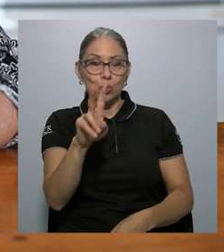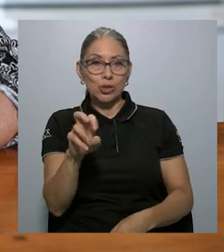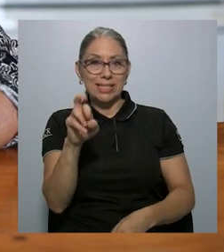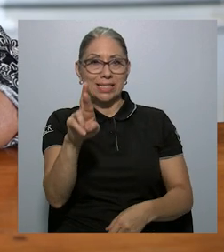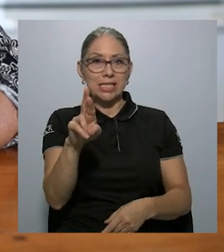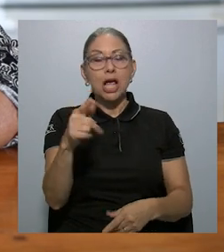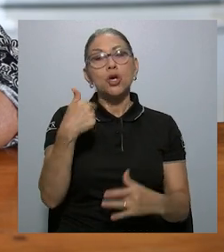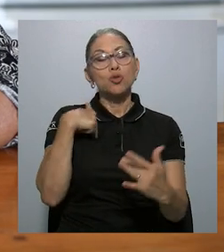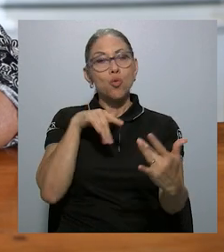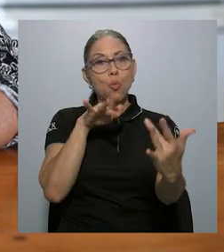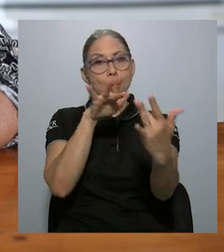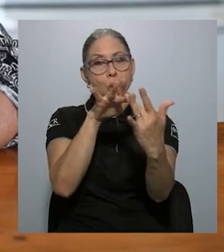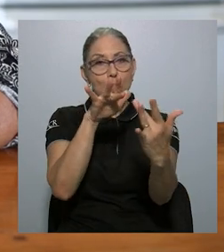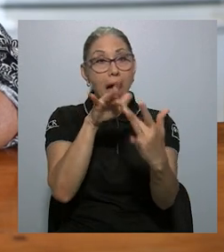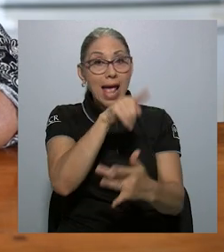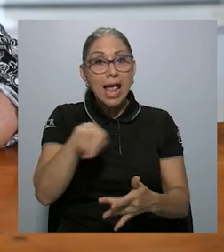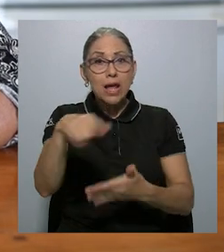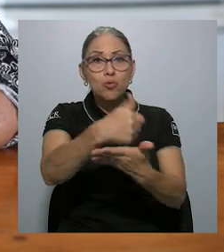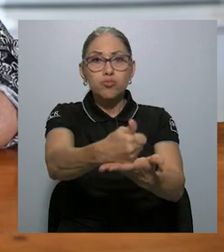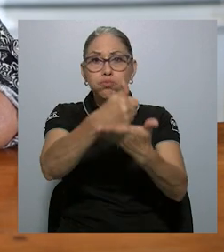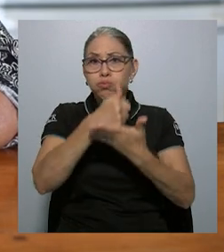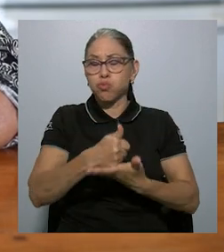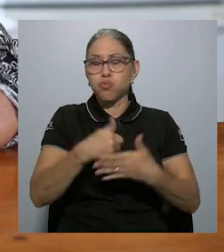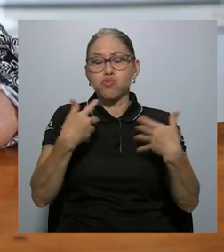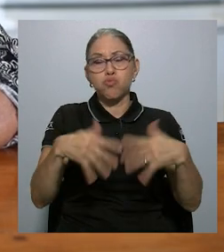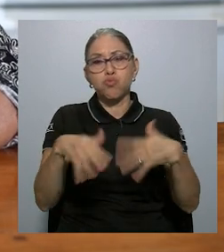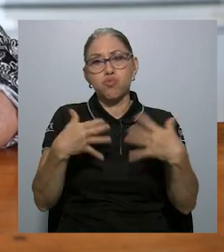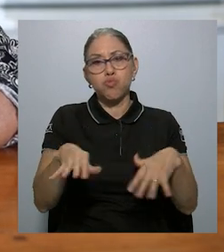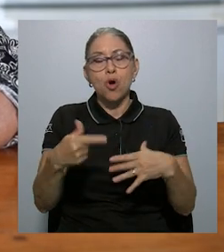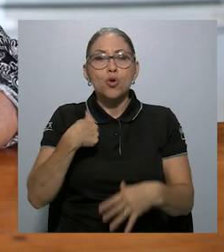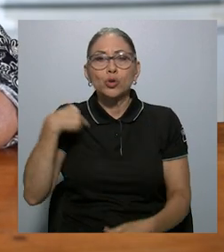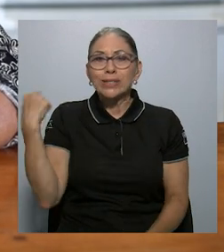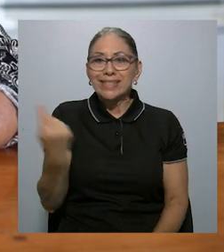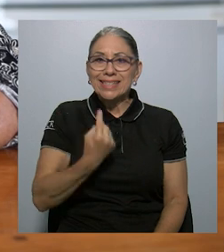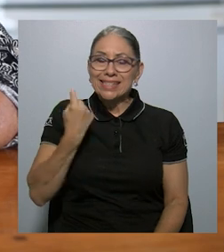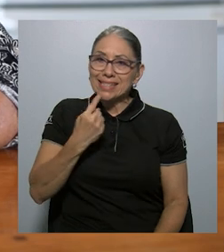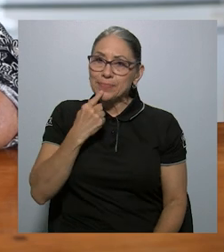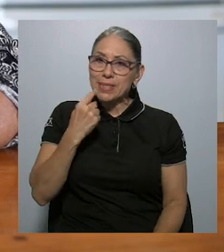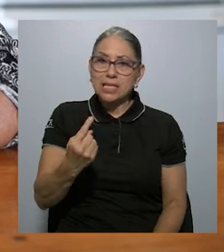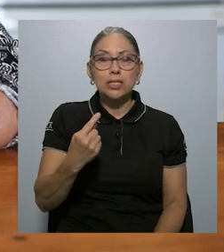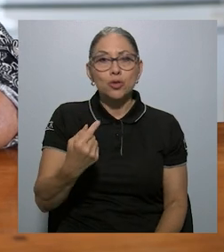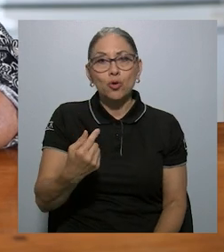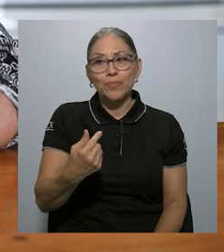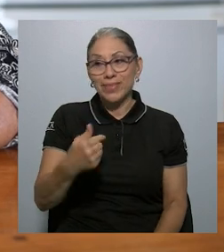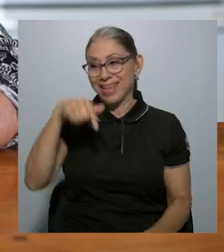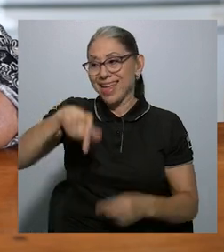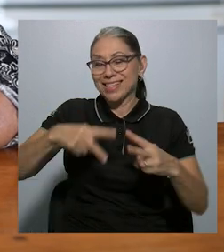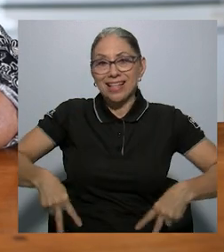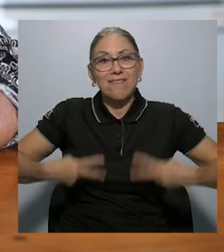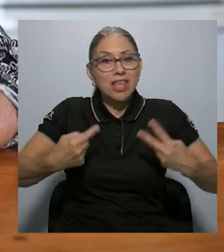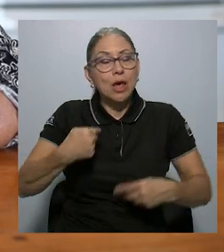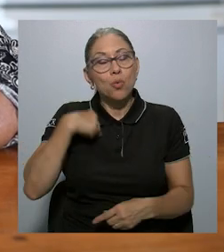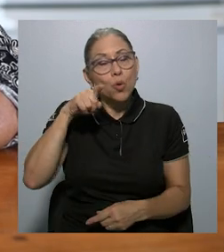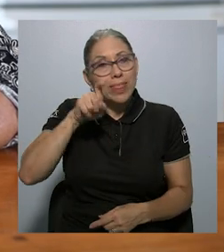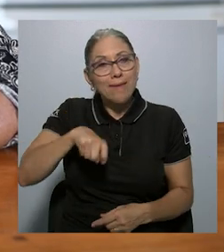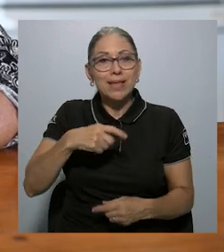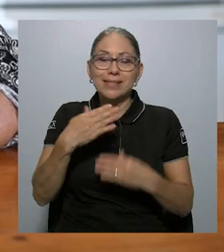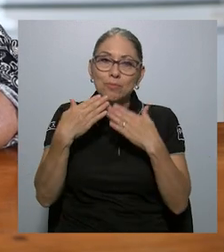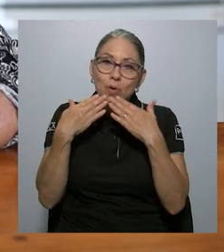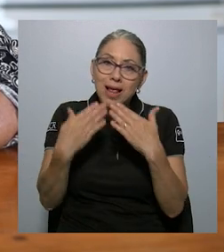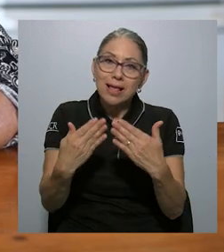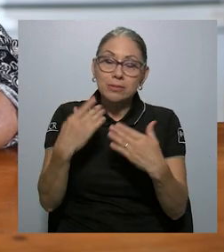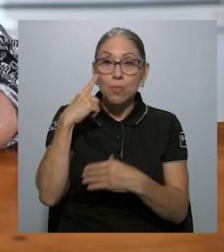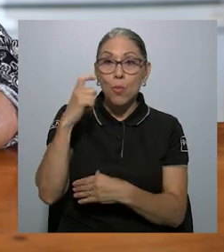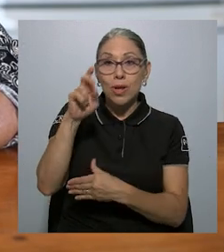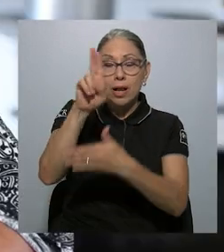contacto y ellos me han ayudado mucho en realidad. Yo siempre he dicho que uno en esta vida tiene que ser muy